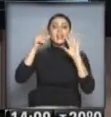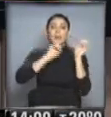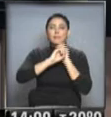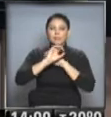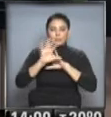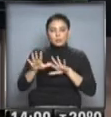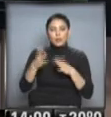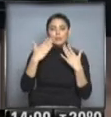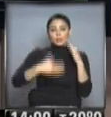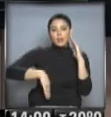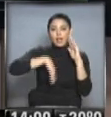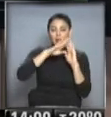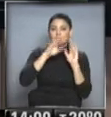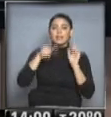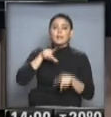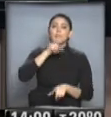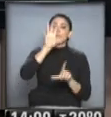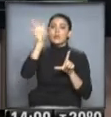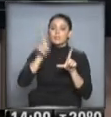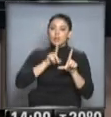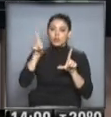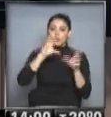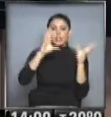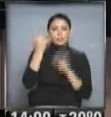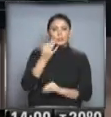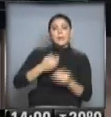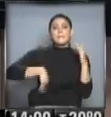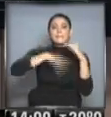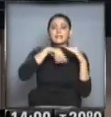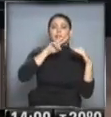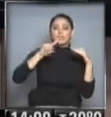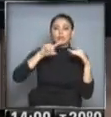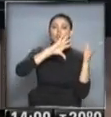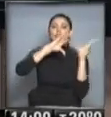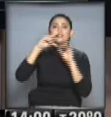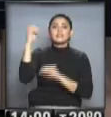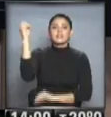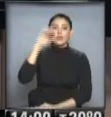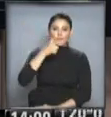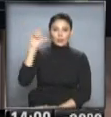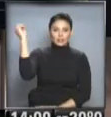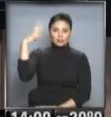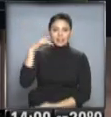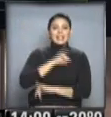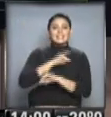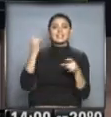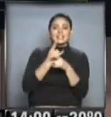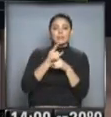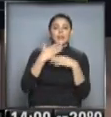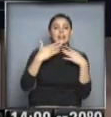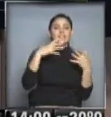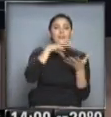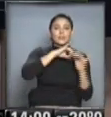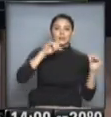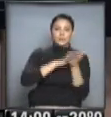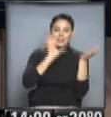temperaturas elevadas. Y en el norte del litoral, seguirá el buen tiempo, allí con máximas de 21 grados y cielo totalmente despejado. Como siempre, la información la brinda el Servicio